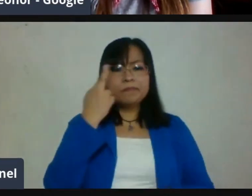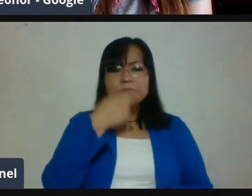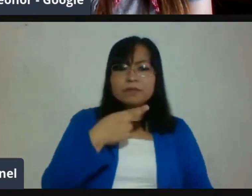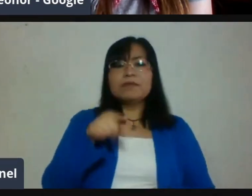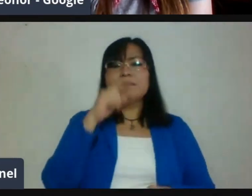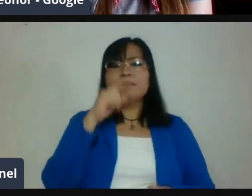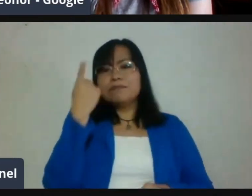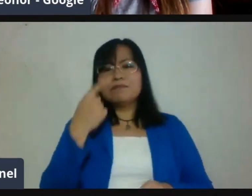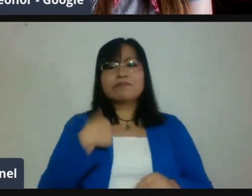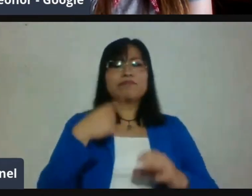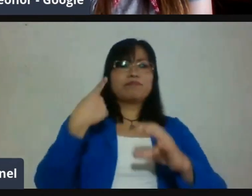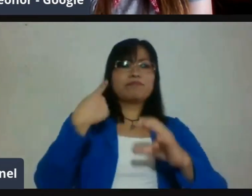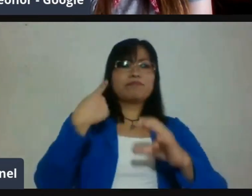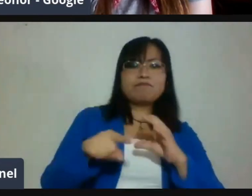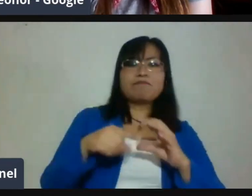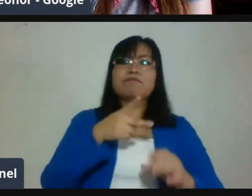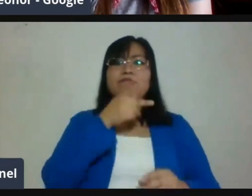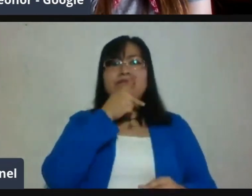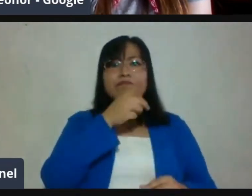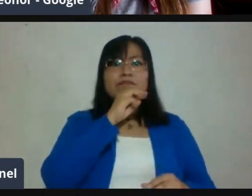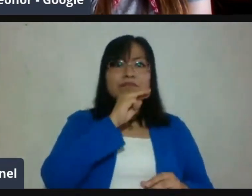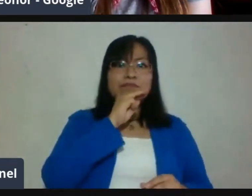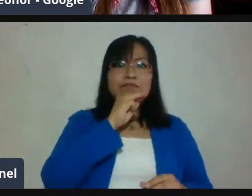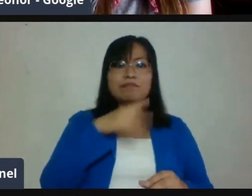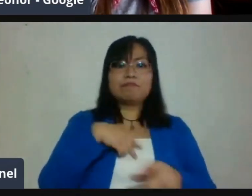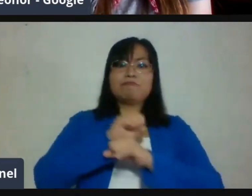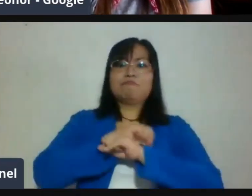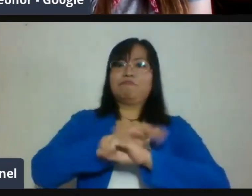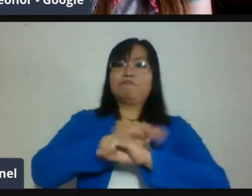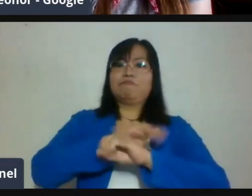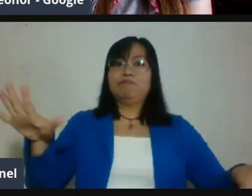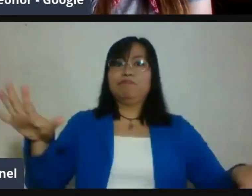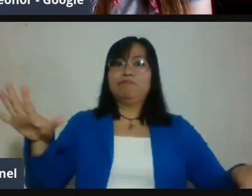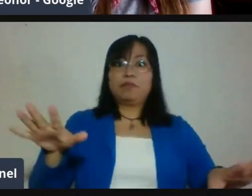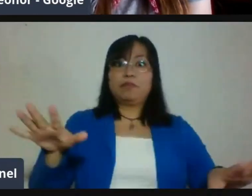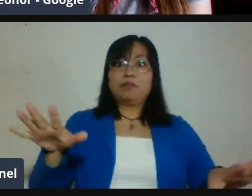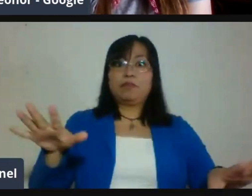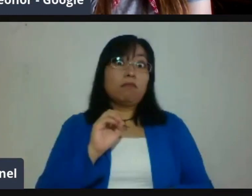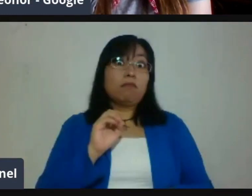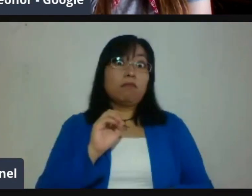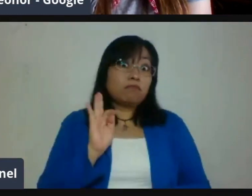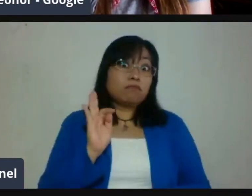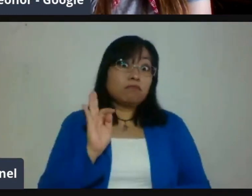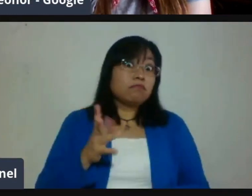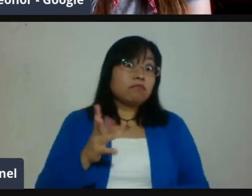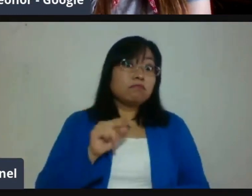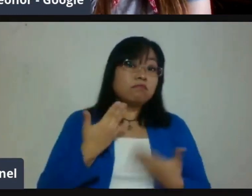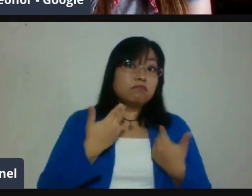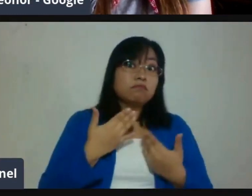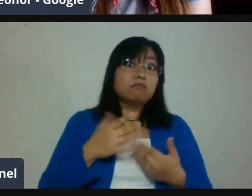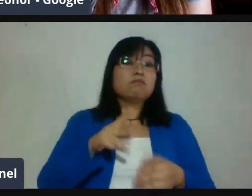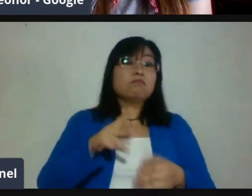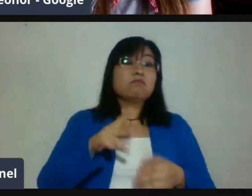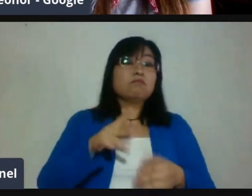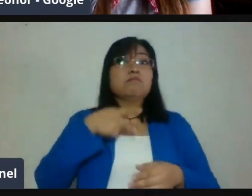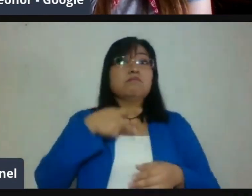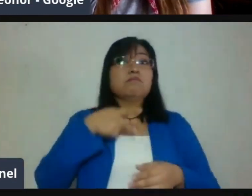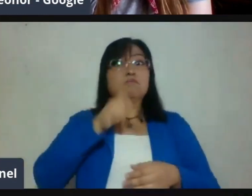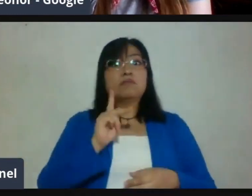ese medio. Si no es el caso, a lo mejor tienen una página en alguna red social y ahí puedes subir esta información.